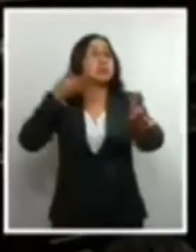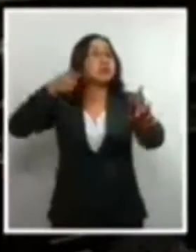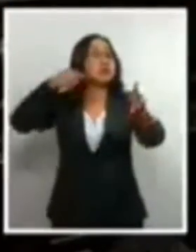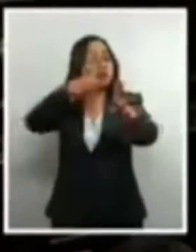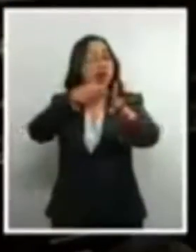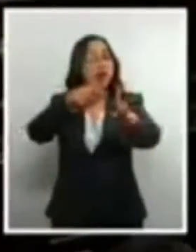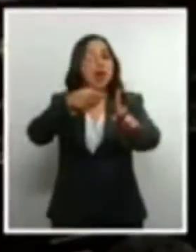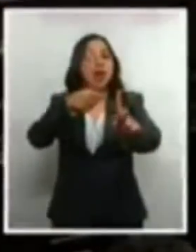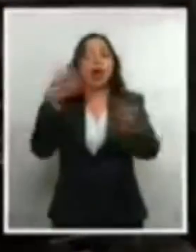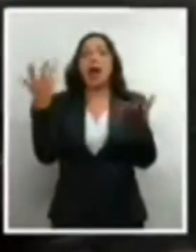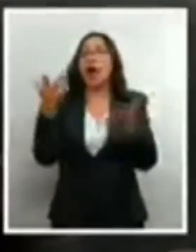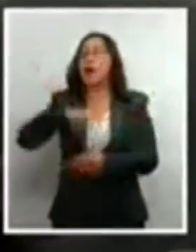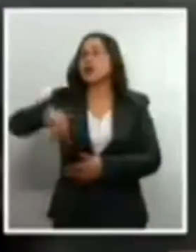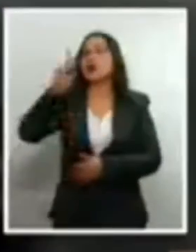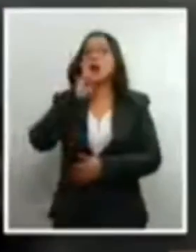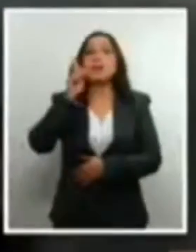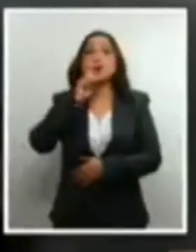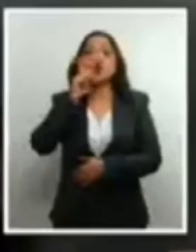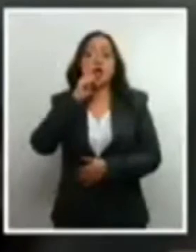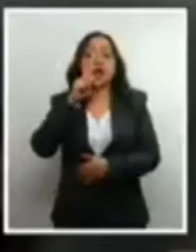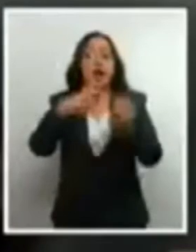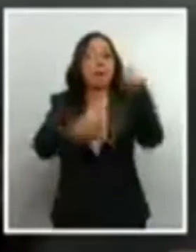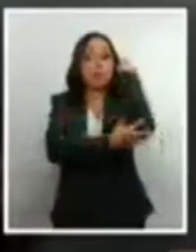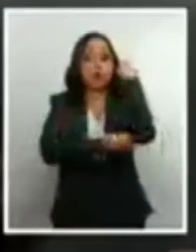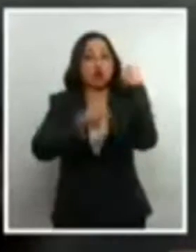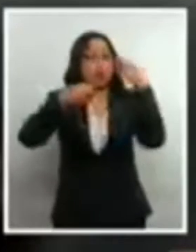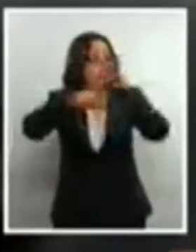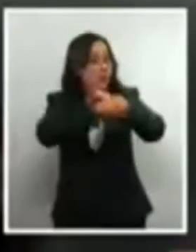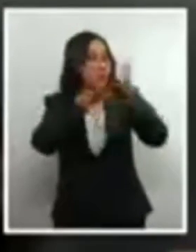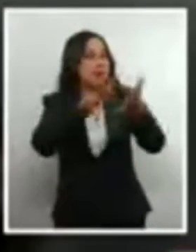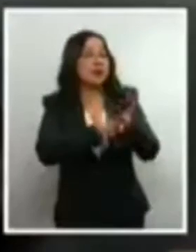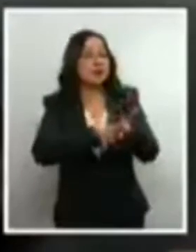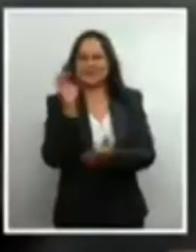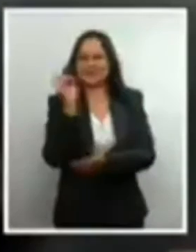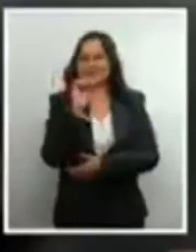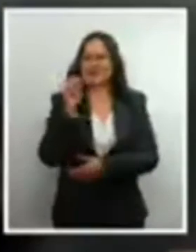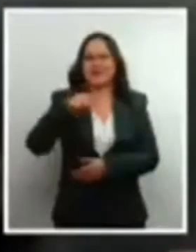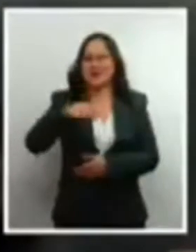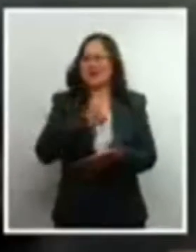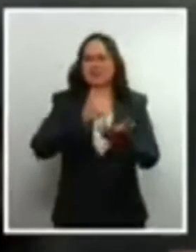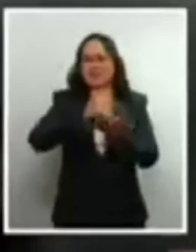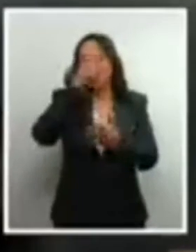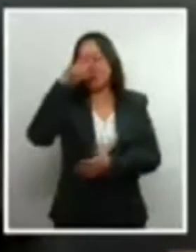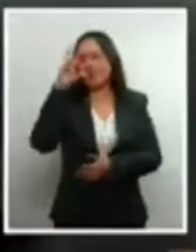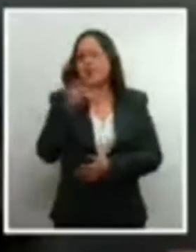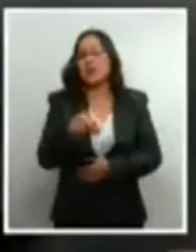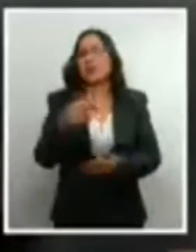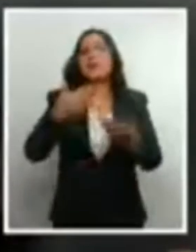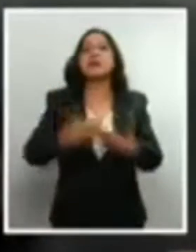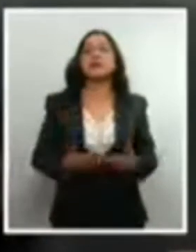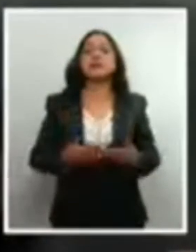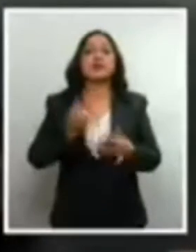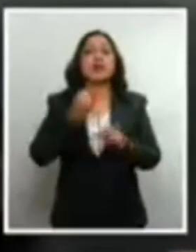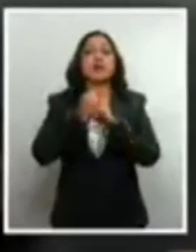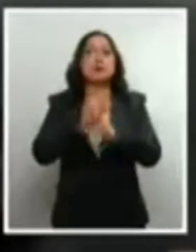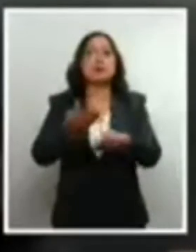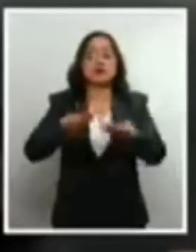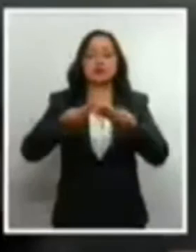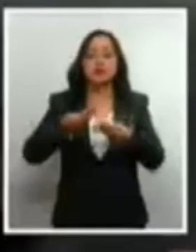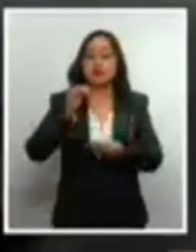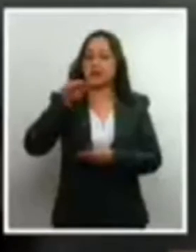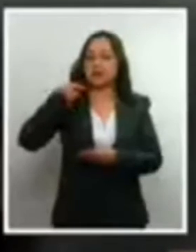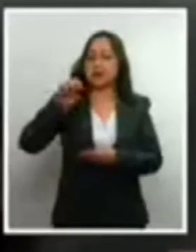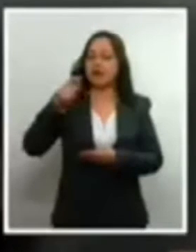buscamos la penalización de la interrupción del embarazo en la Ciudad de México. Tercero, de los datos estadísticos del Inegi